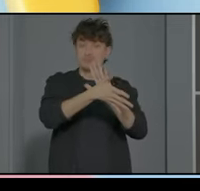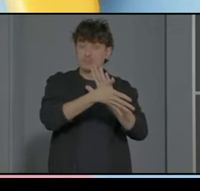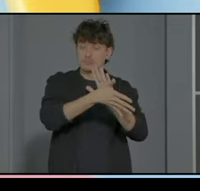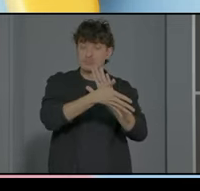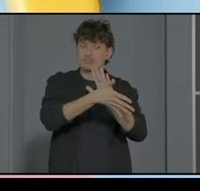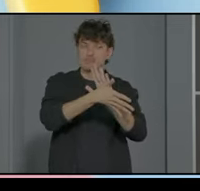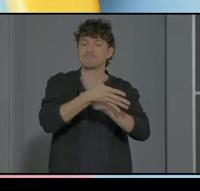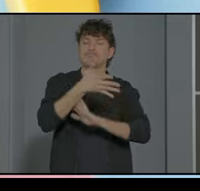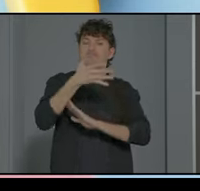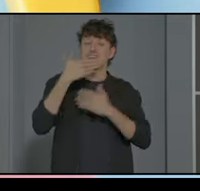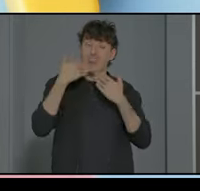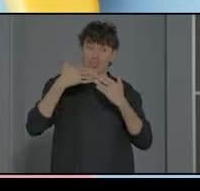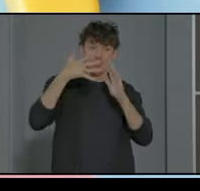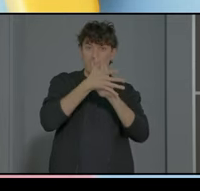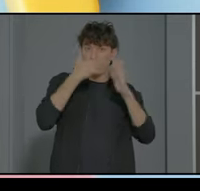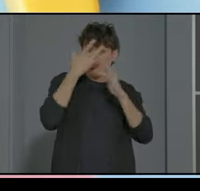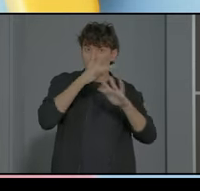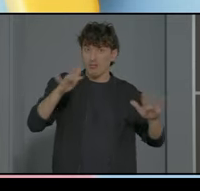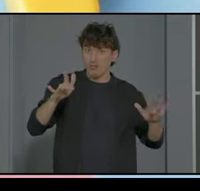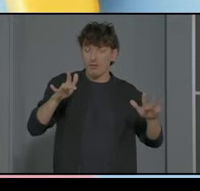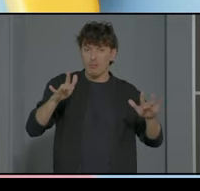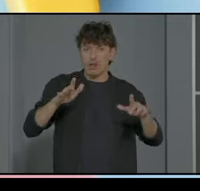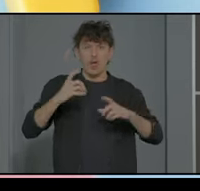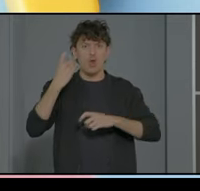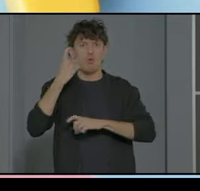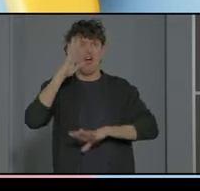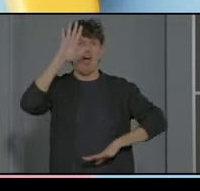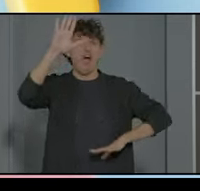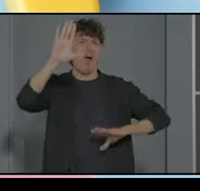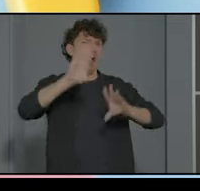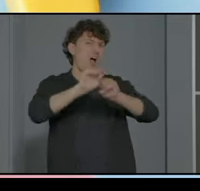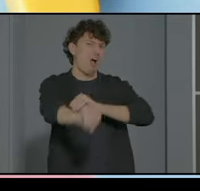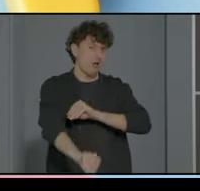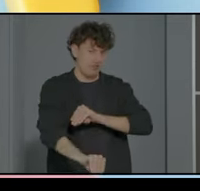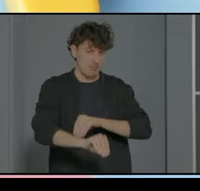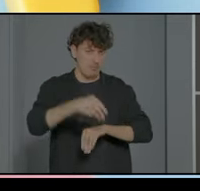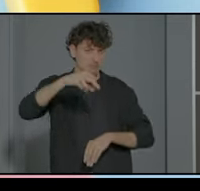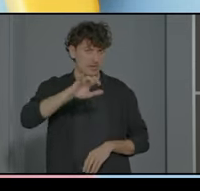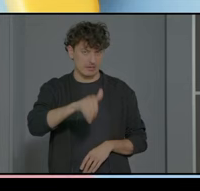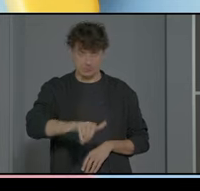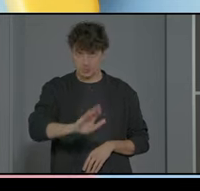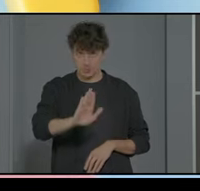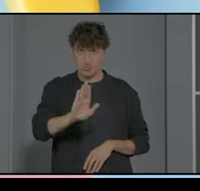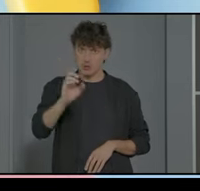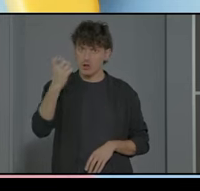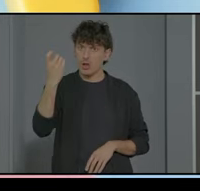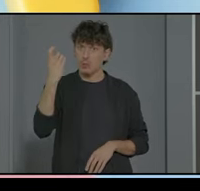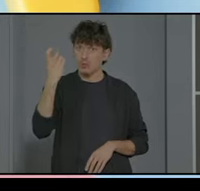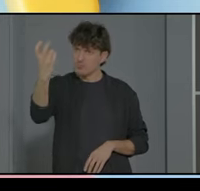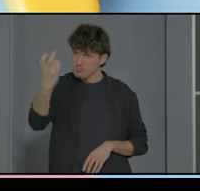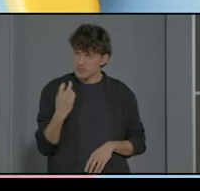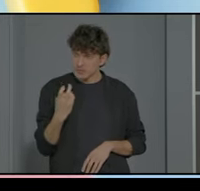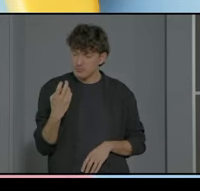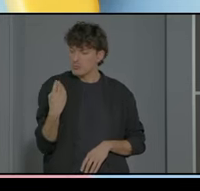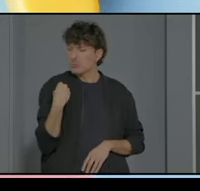conseguido lograr es que en vez de que los alumnos se coman a Marina en este caso sino que esos alumnos vengan y me pregunten oye cómo